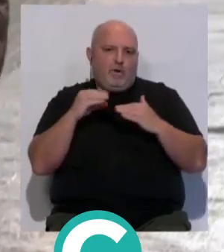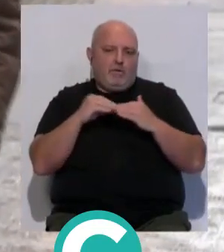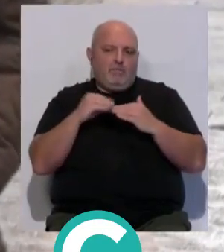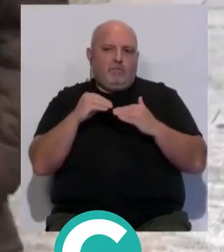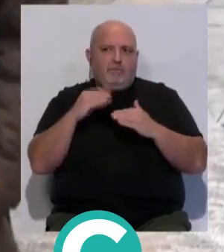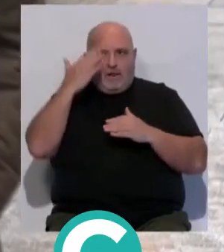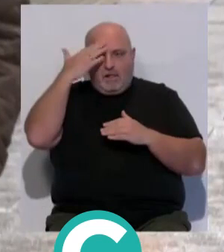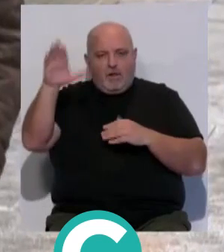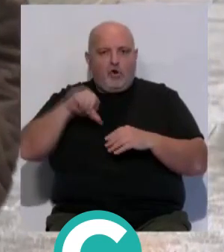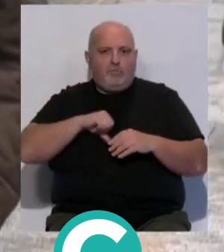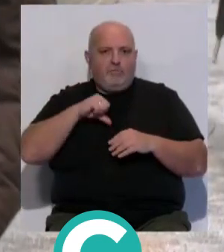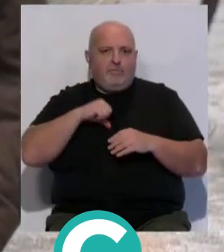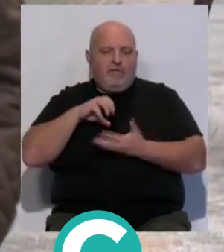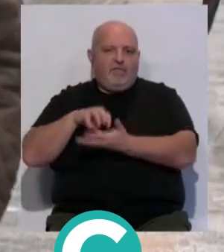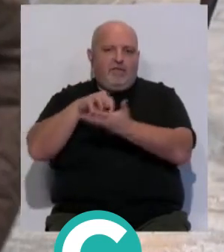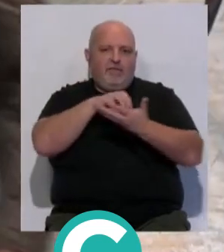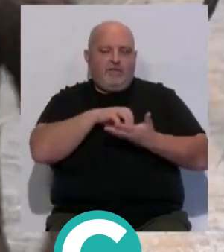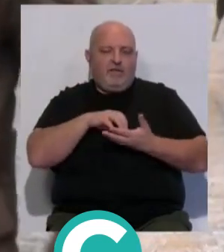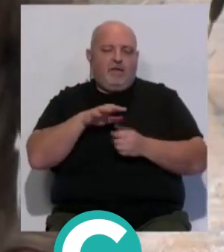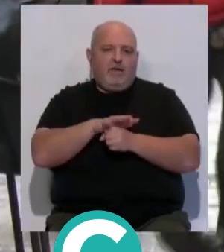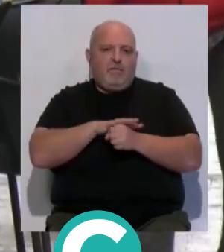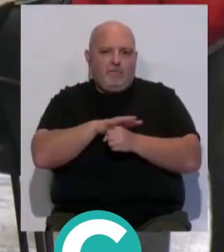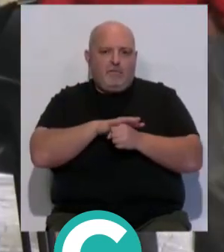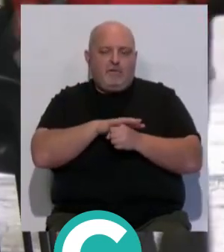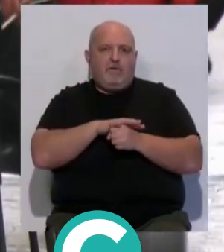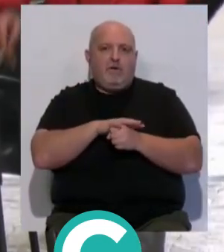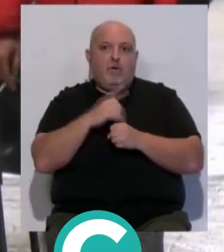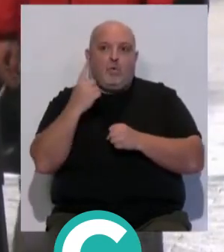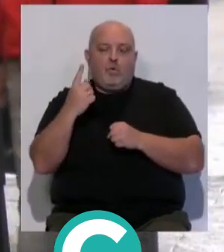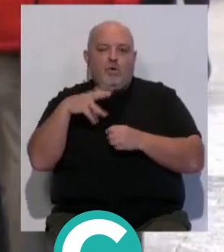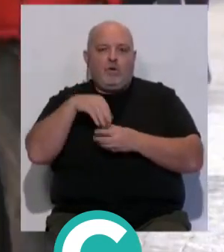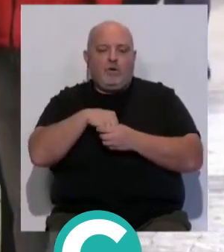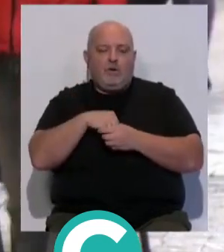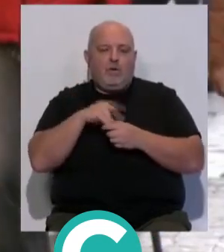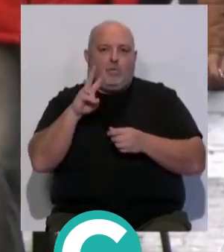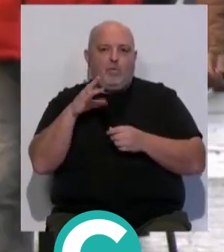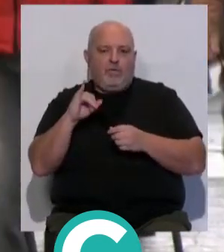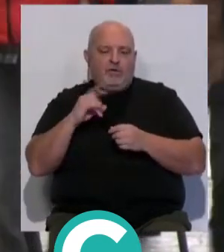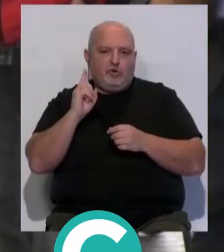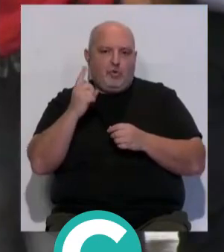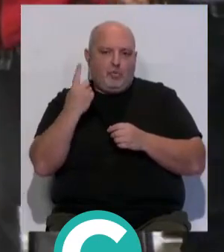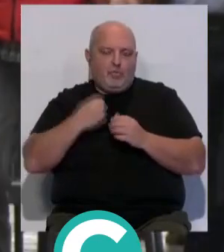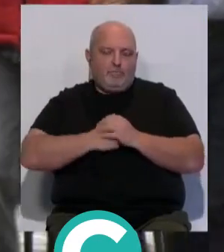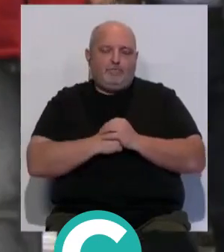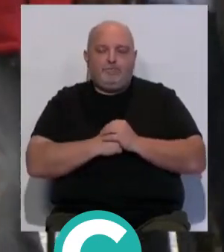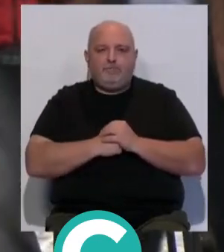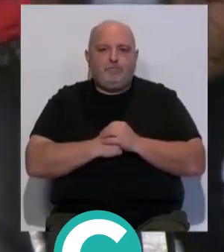encuentran hospitalizados en centros sanitarios de la provincia y uno en la ciudad de cuidados intensivos.